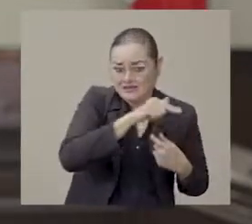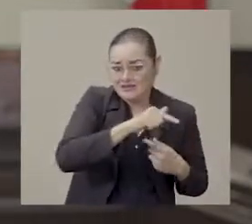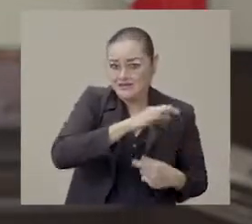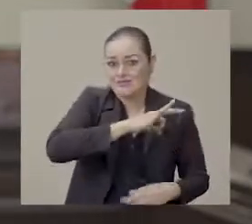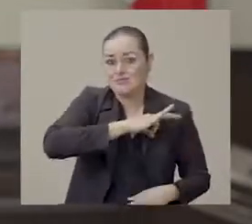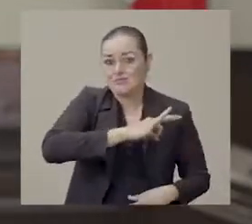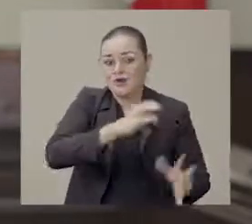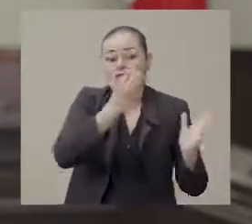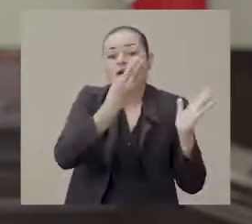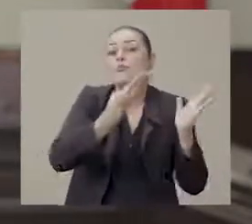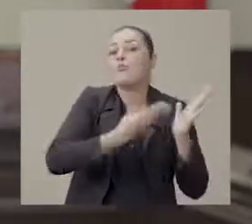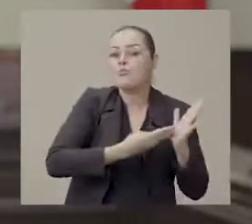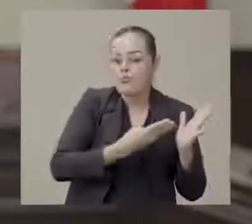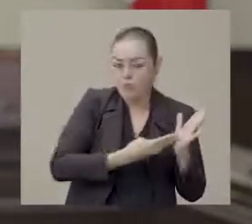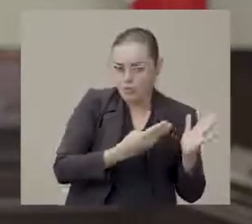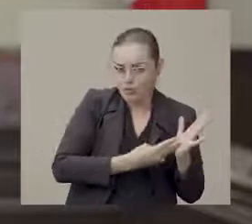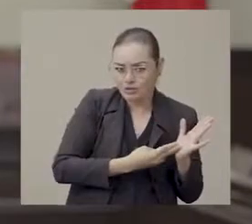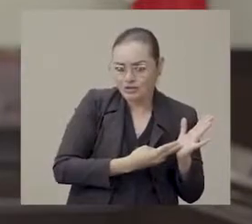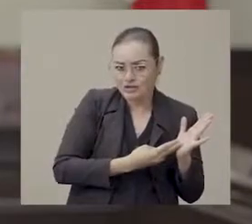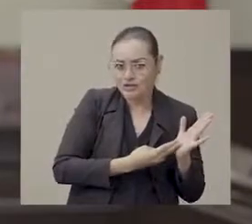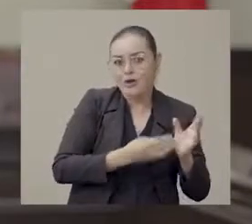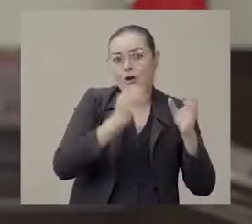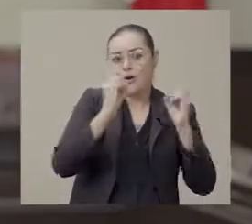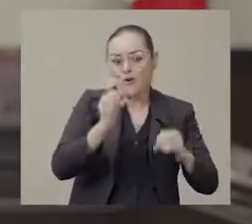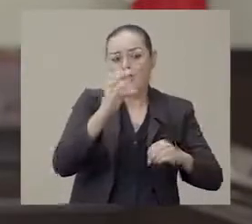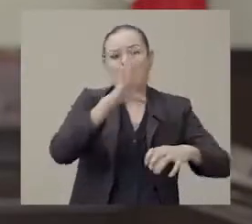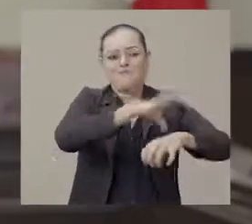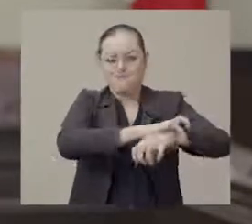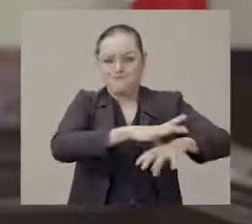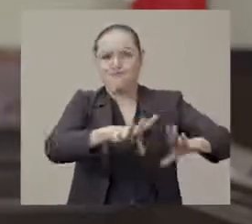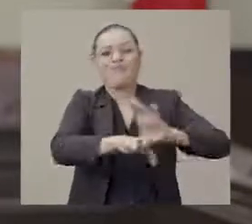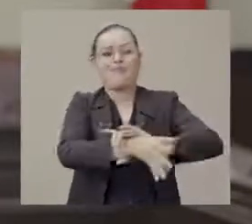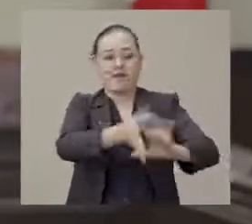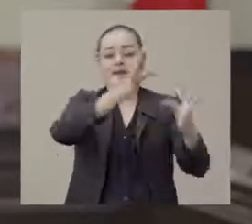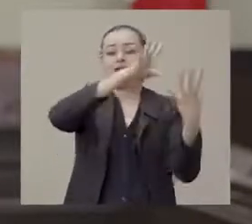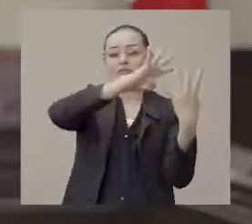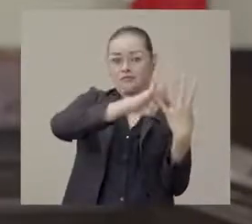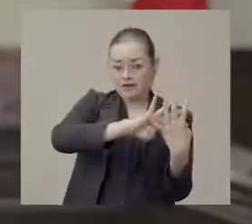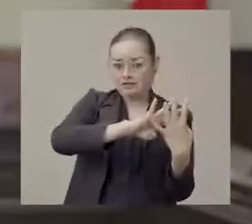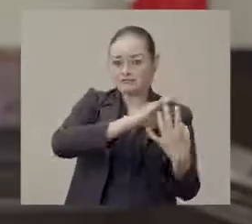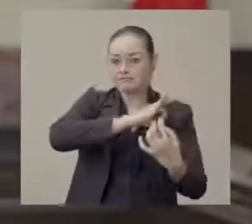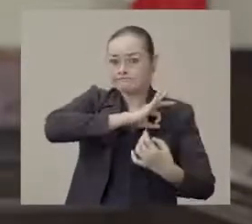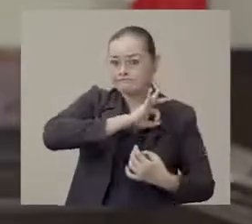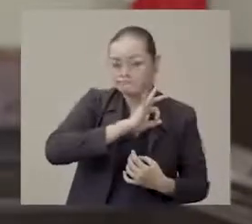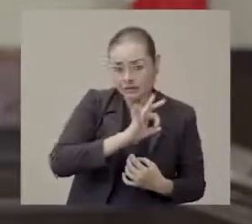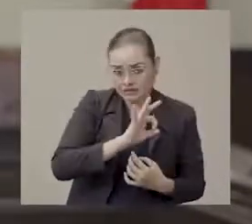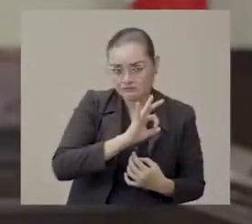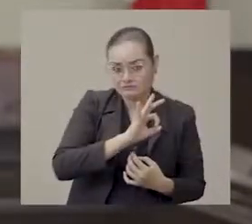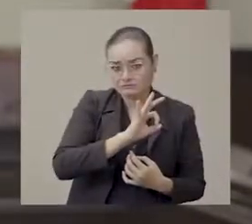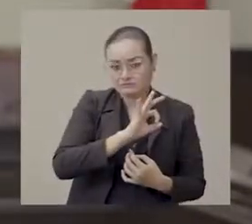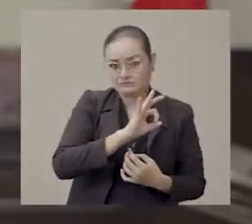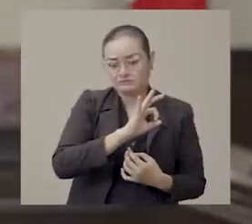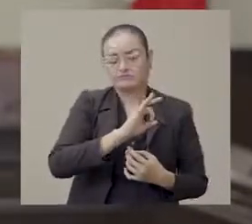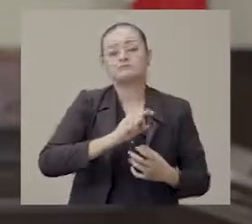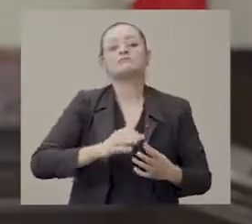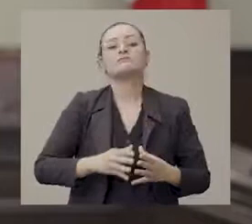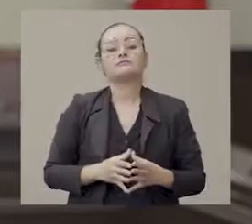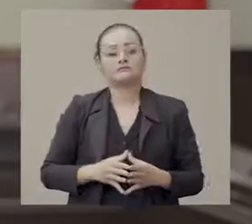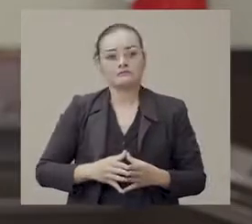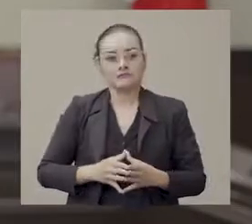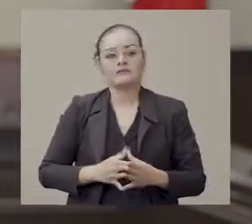sanciones, desde multas y trabajo comunitario hasta el arresto y puesta a disposición ante la autoridad ministerial.